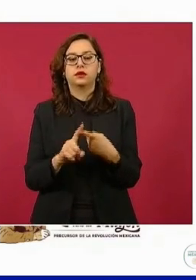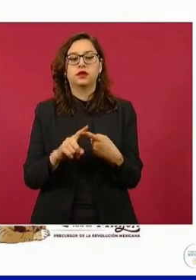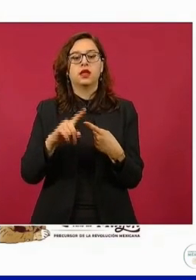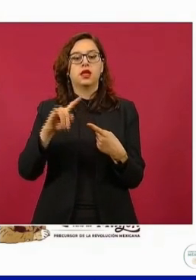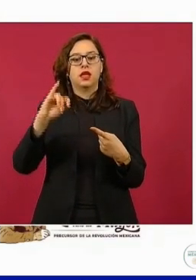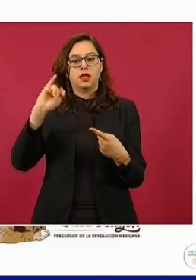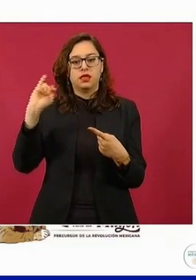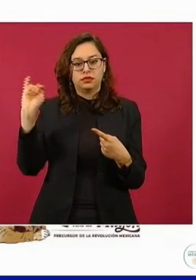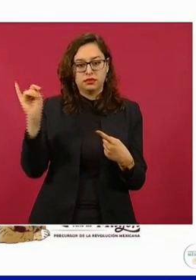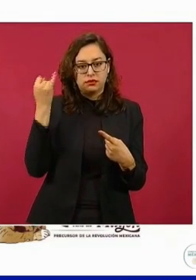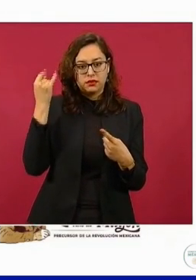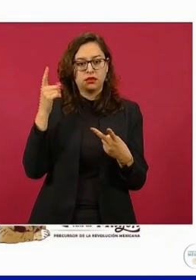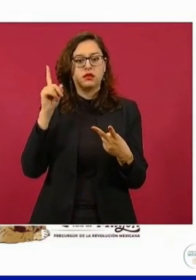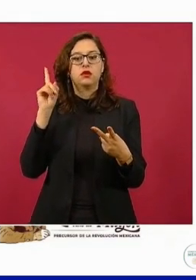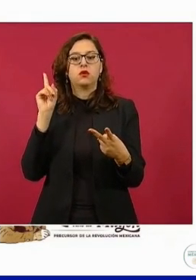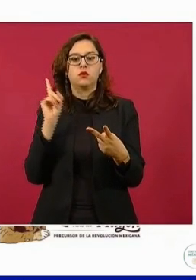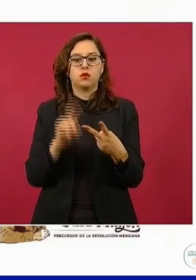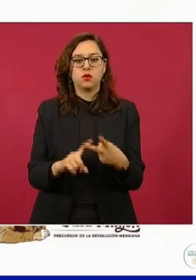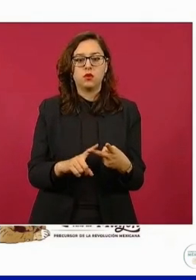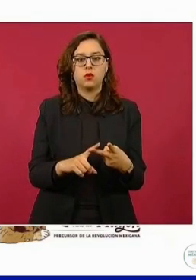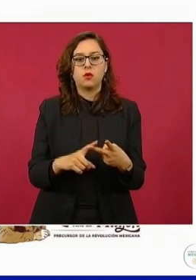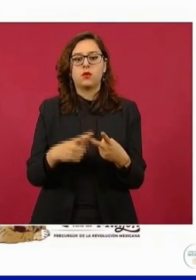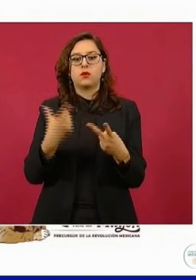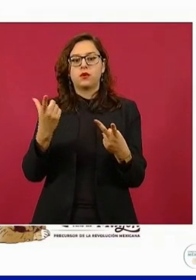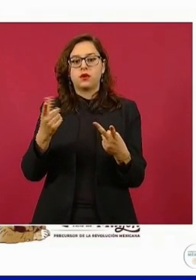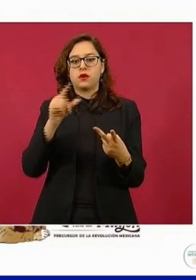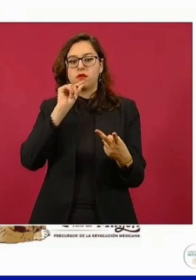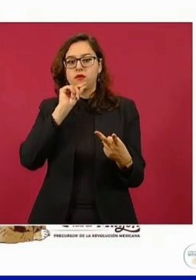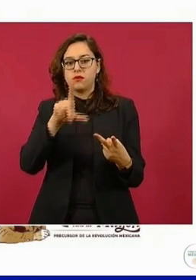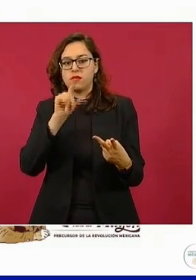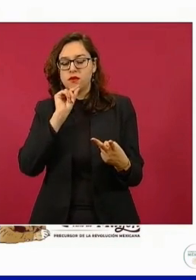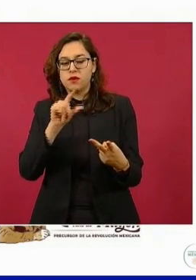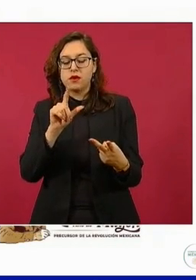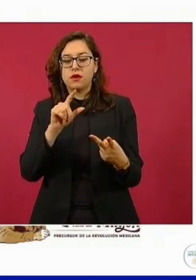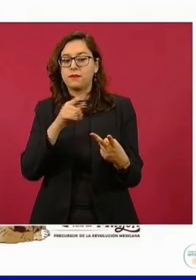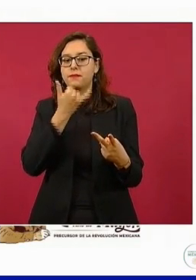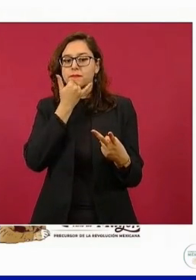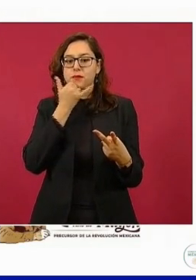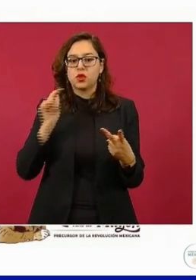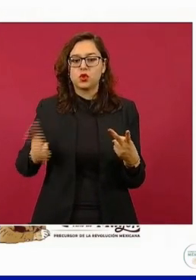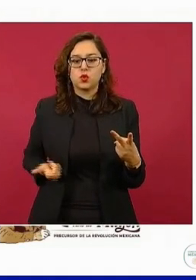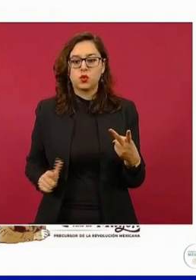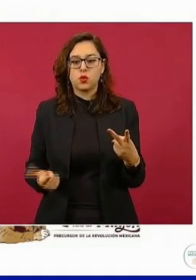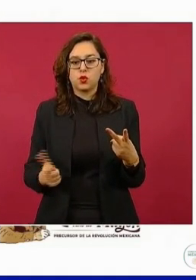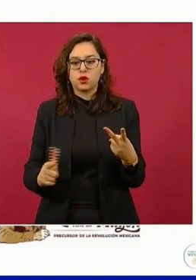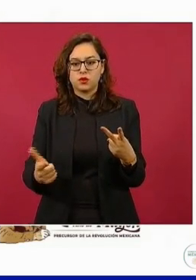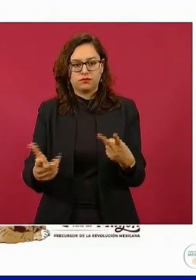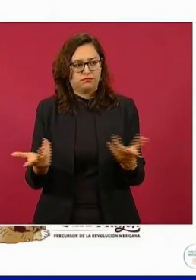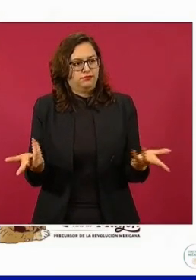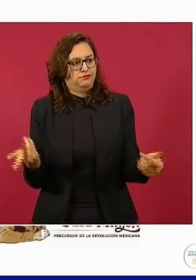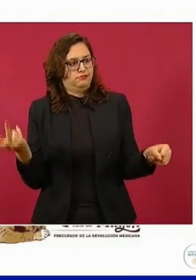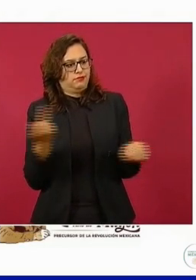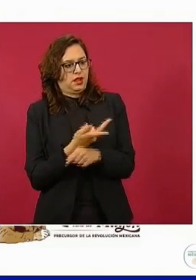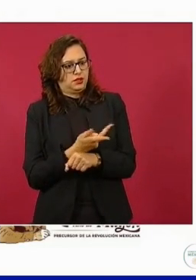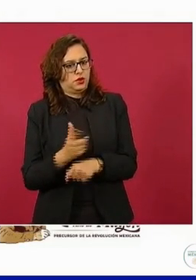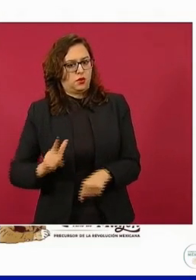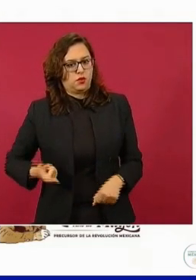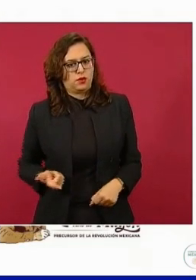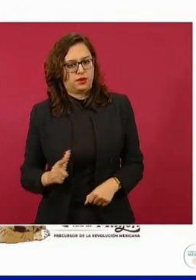Inés Villegas García en San Luis de la Paz, Guanajuato, ¿qué pasó, paisano?, ¿cómo no se deja